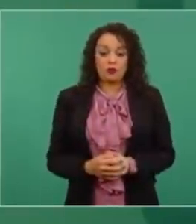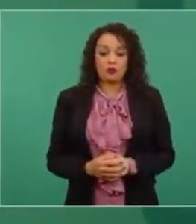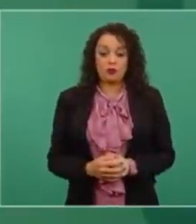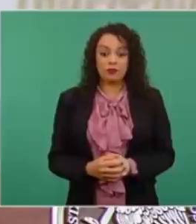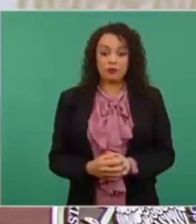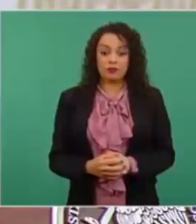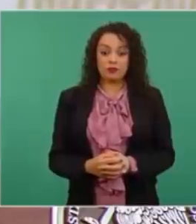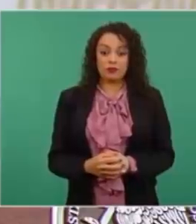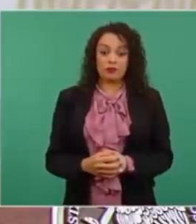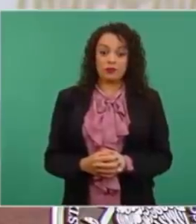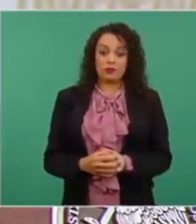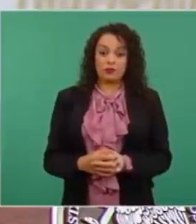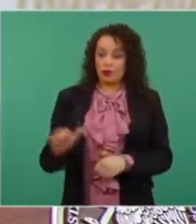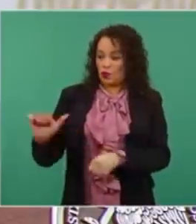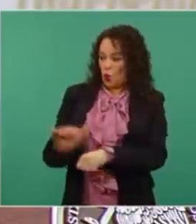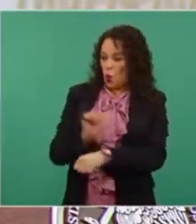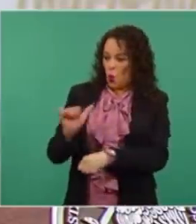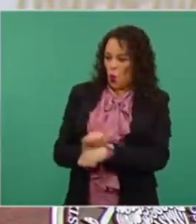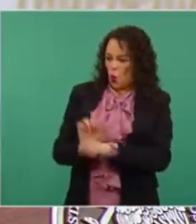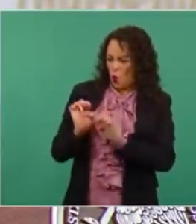y el Ferrari.